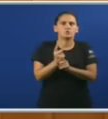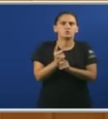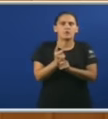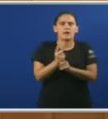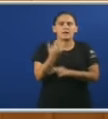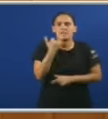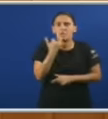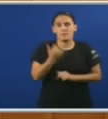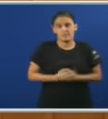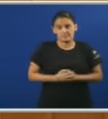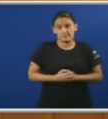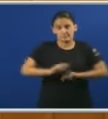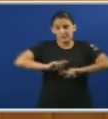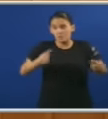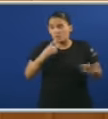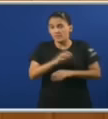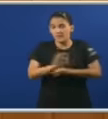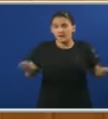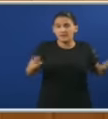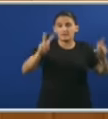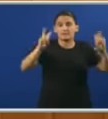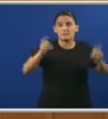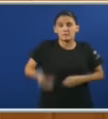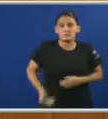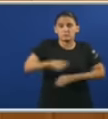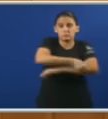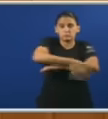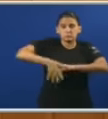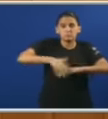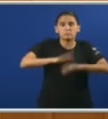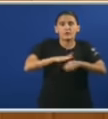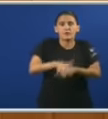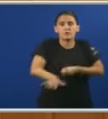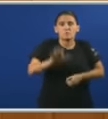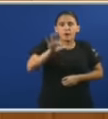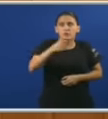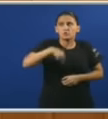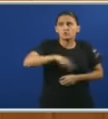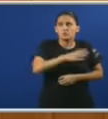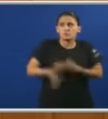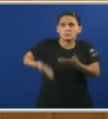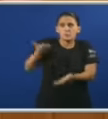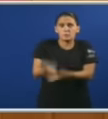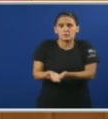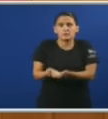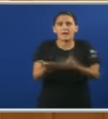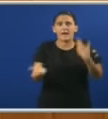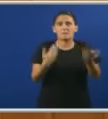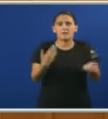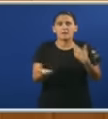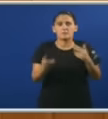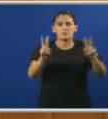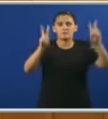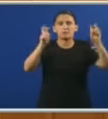idioma Tampouco Dixo vostede nada Dos temas Trascendentais Pro futuro De este país Nos hacemos Unha proposta Falemos